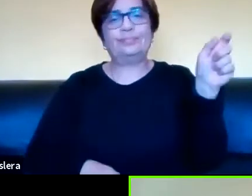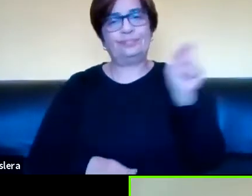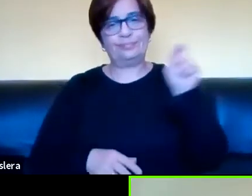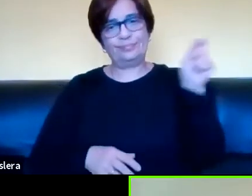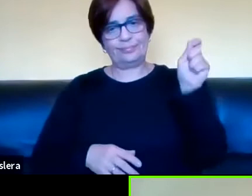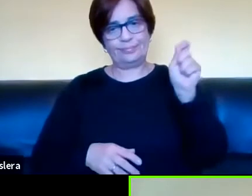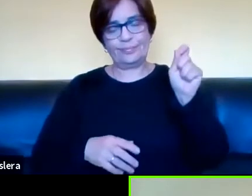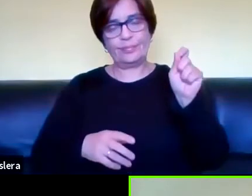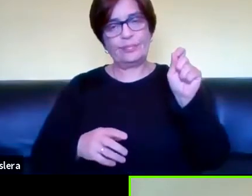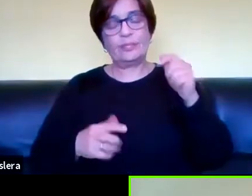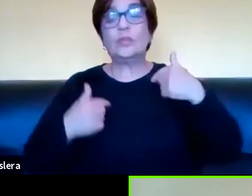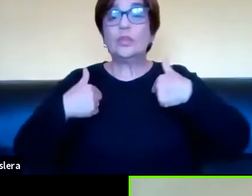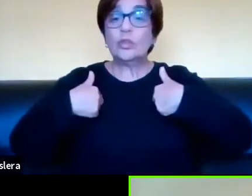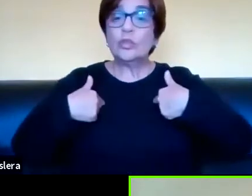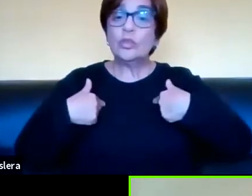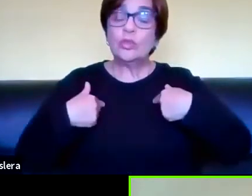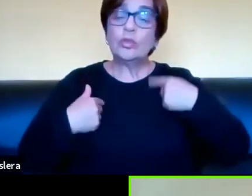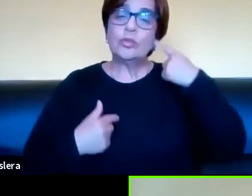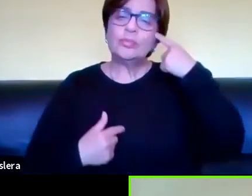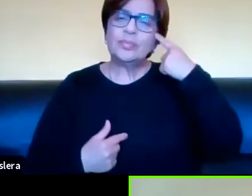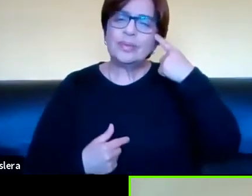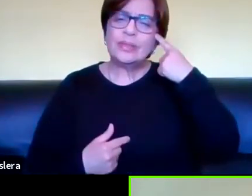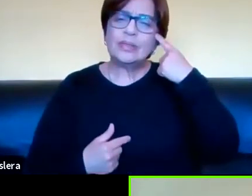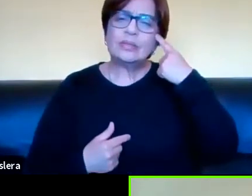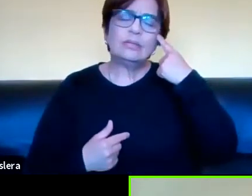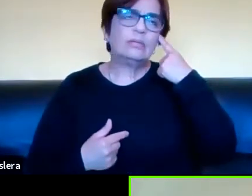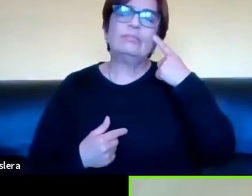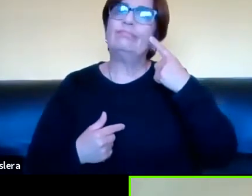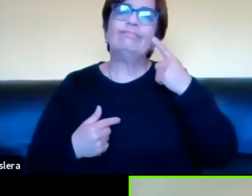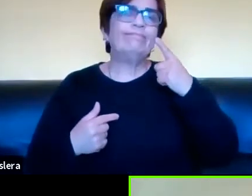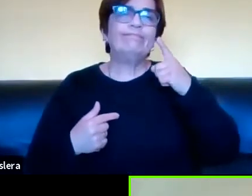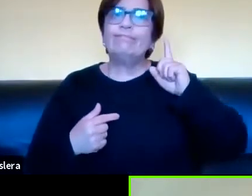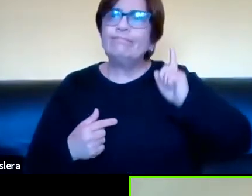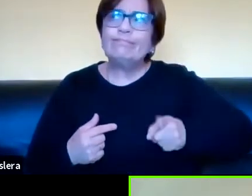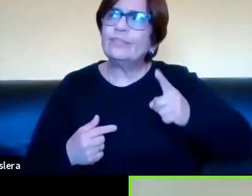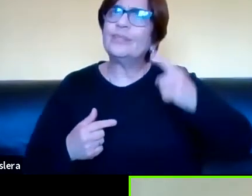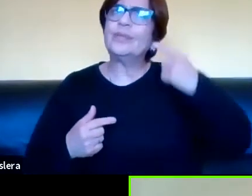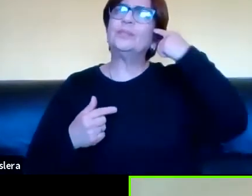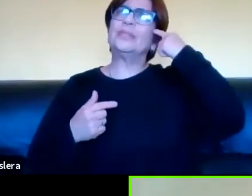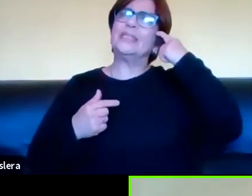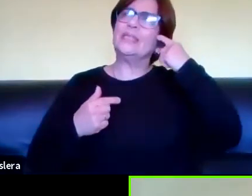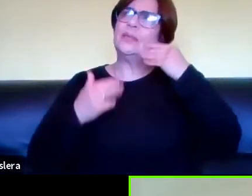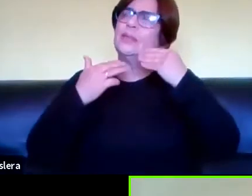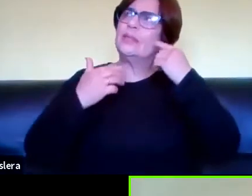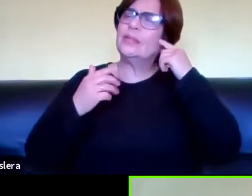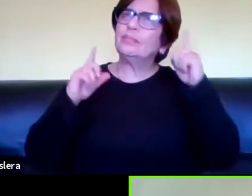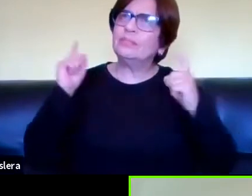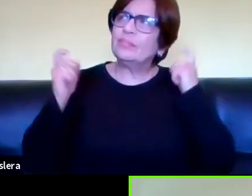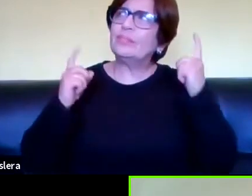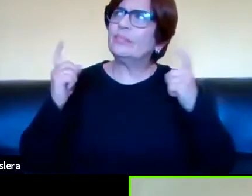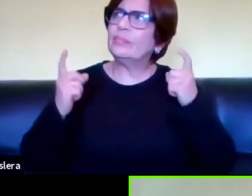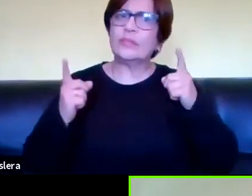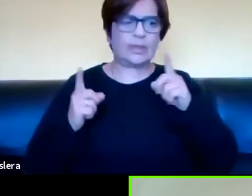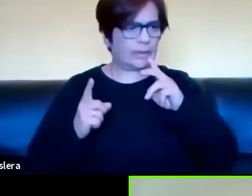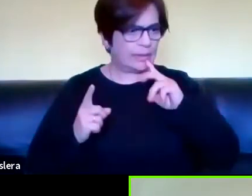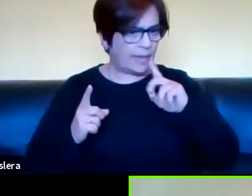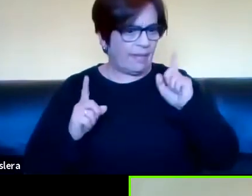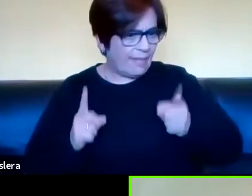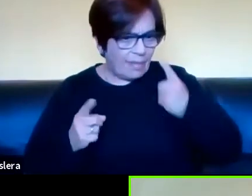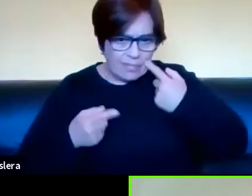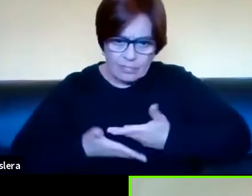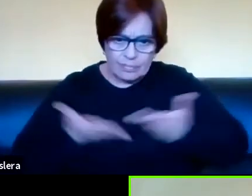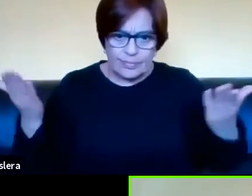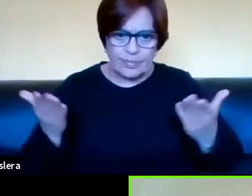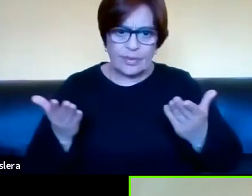O sea, me parece que son interpelaciones y respuestas y preguntas que, a mi criterio, deberían empezar como a